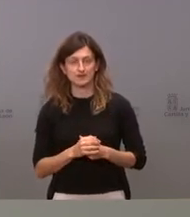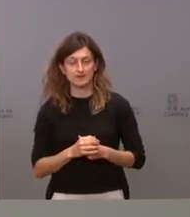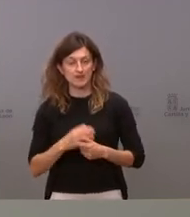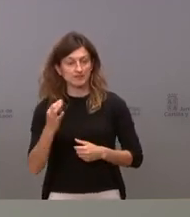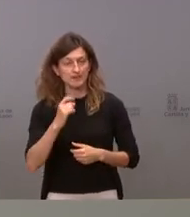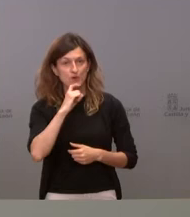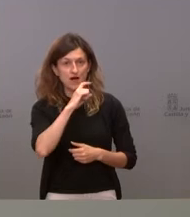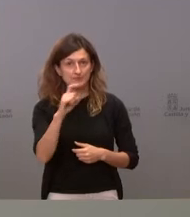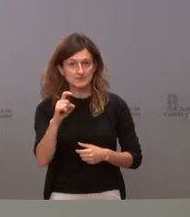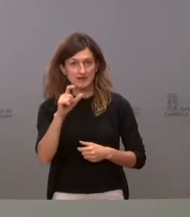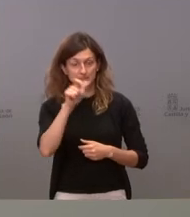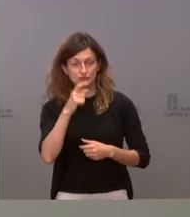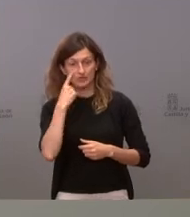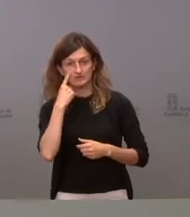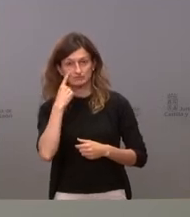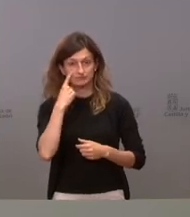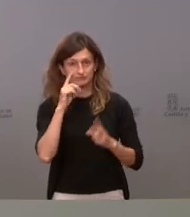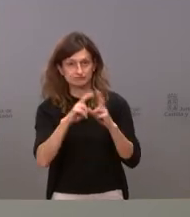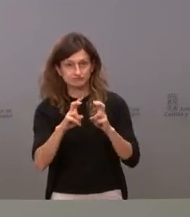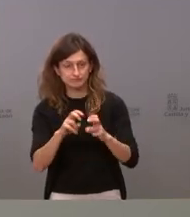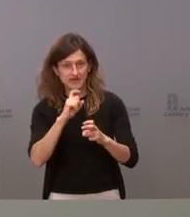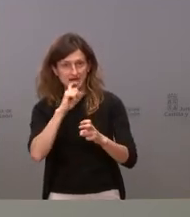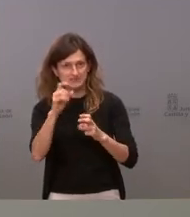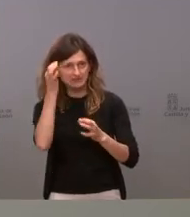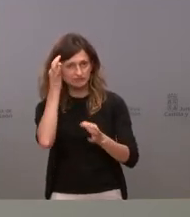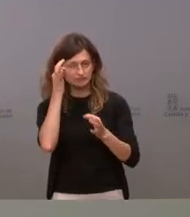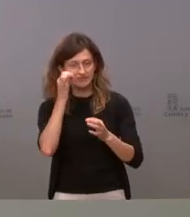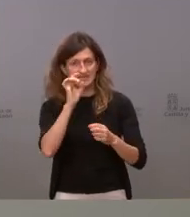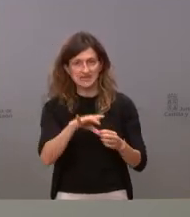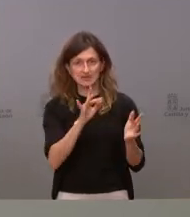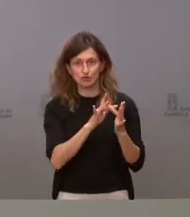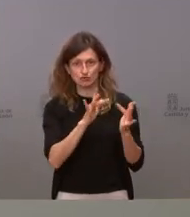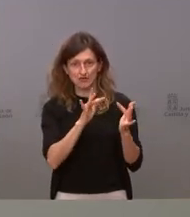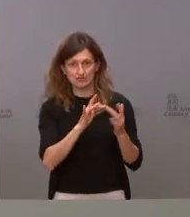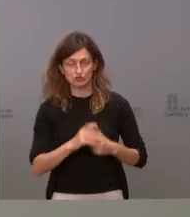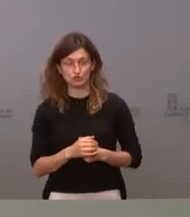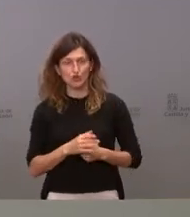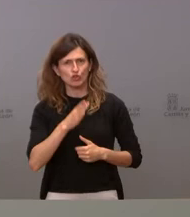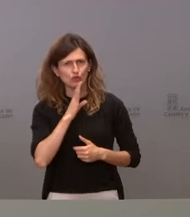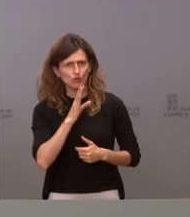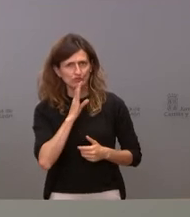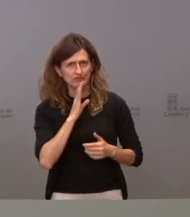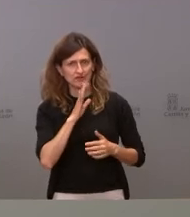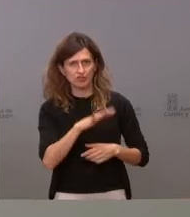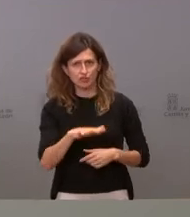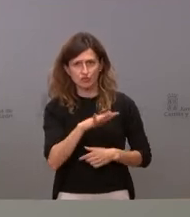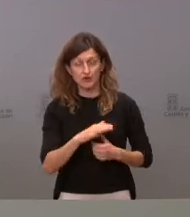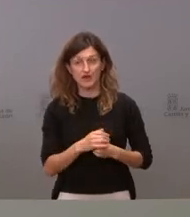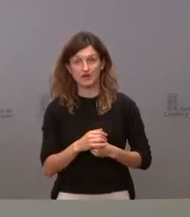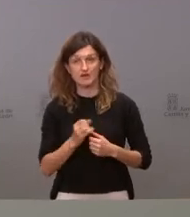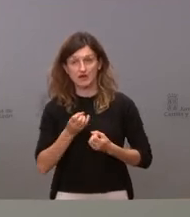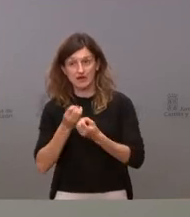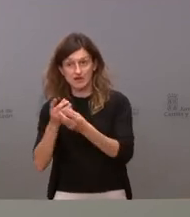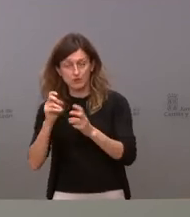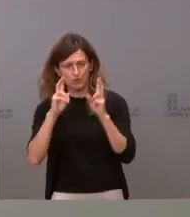a los rastreadores exactamente lo más que podamos, quiénes han sido nuestros contactos, dónde hemos estado para poder favorecer